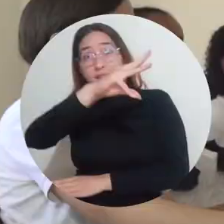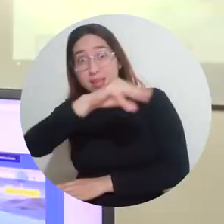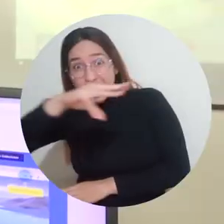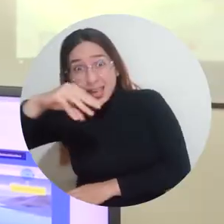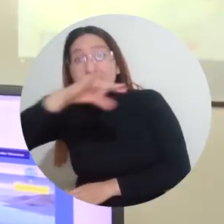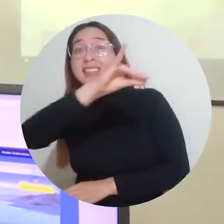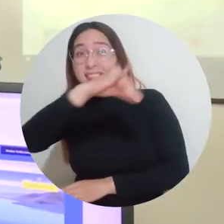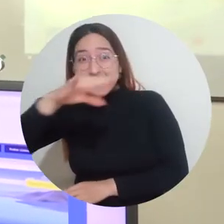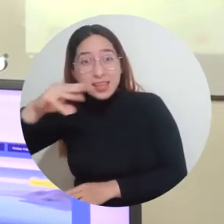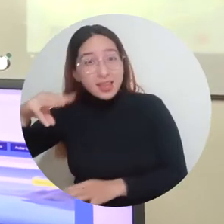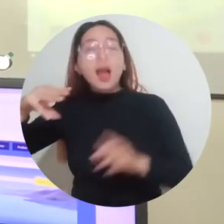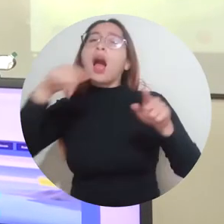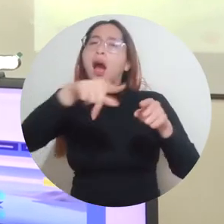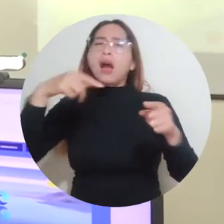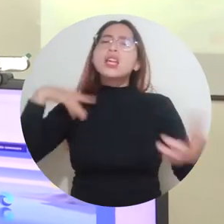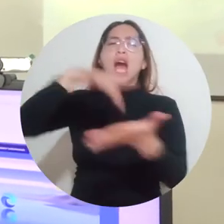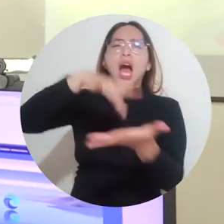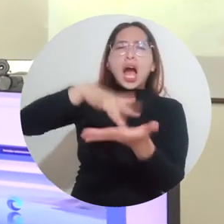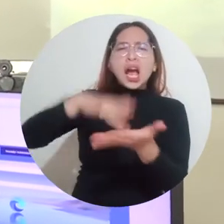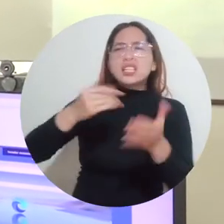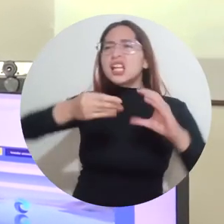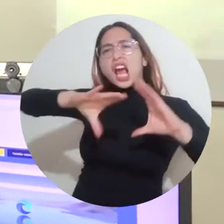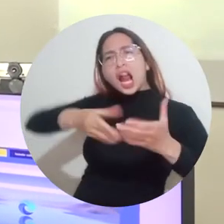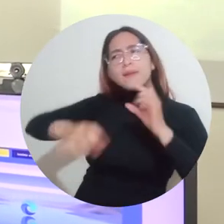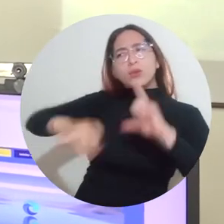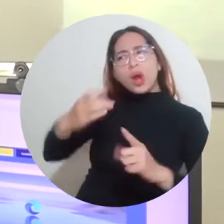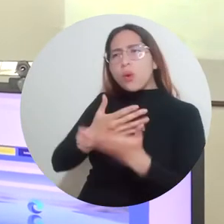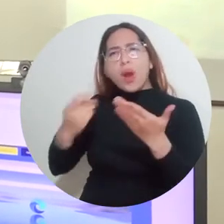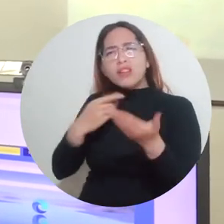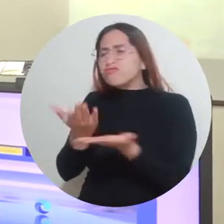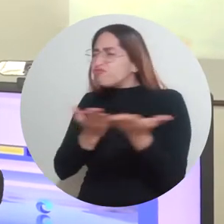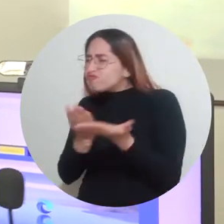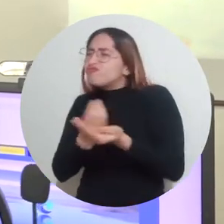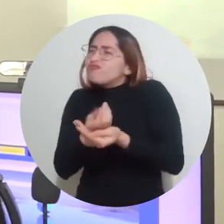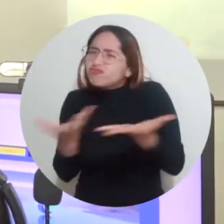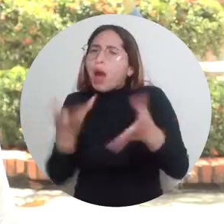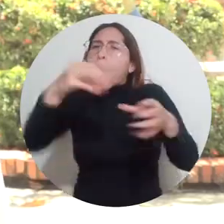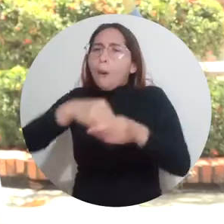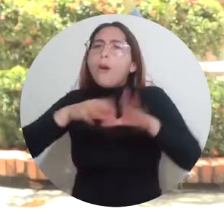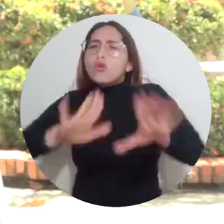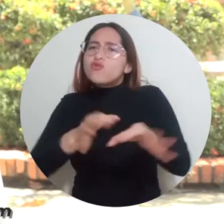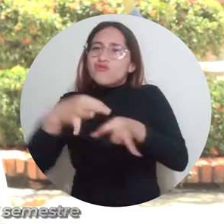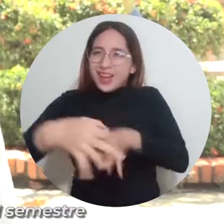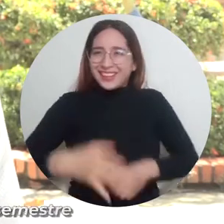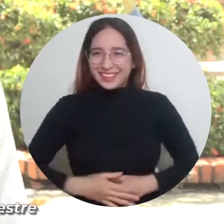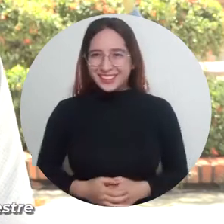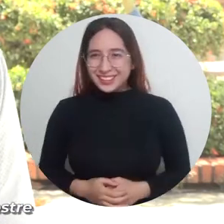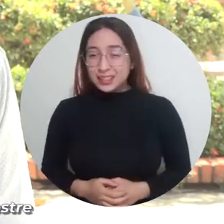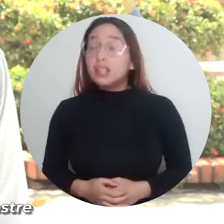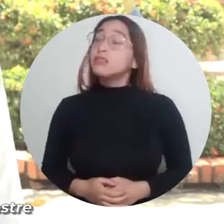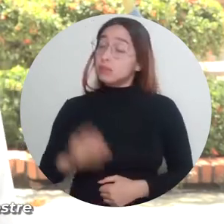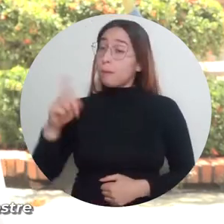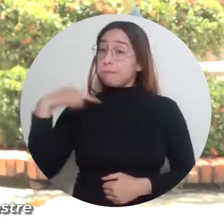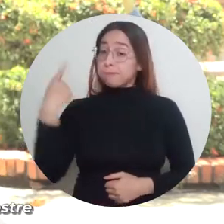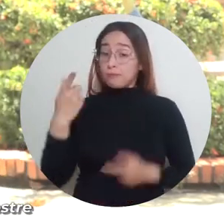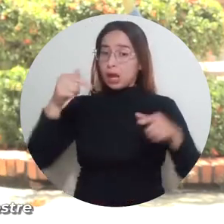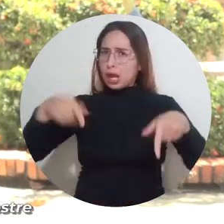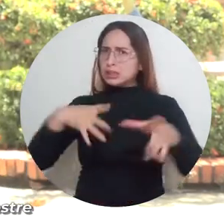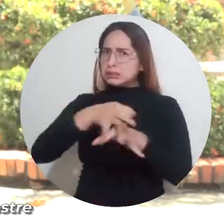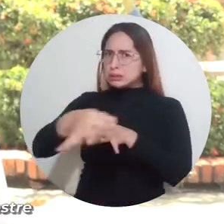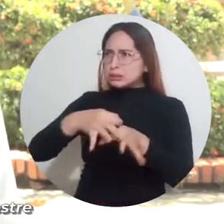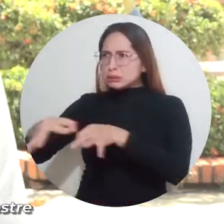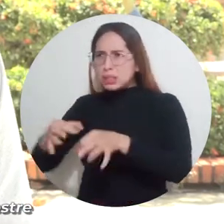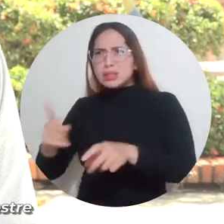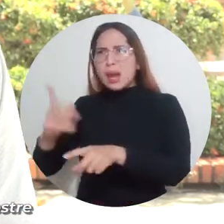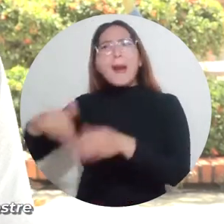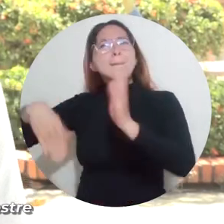acceden a clases virtuales y demás servicios de la institución. Por lo regular en estos corregimientos, la conectividad